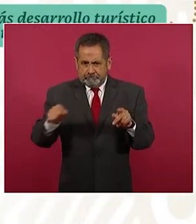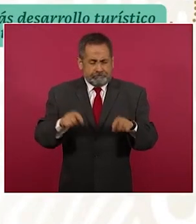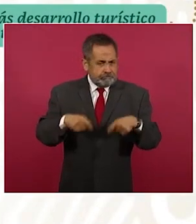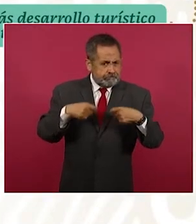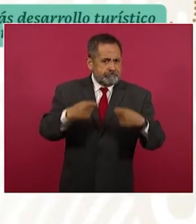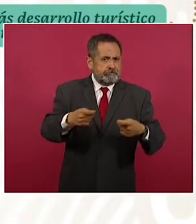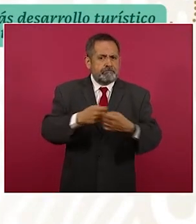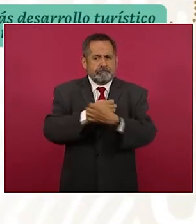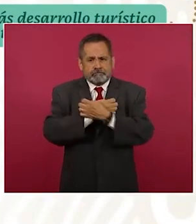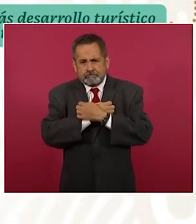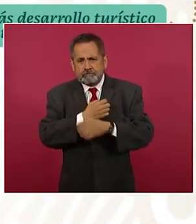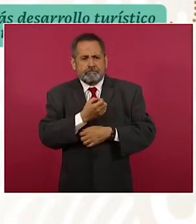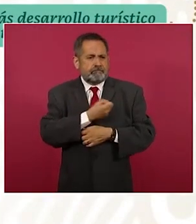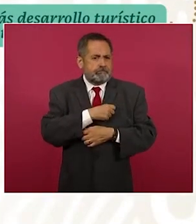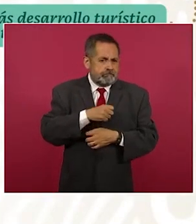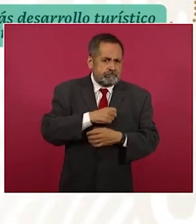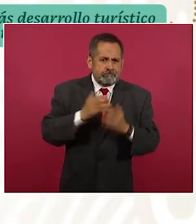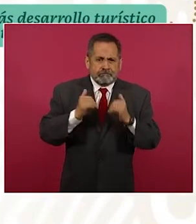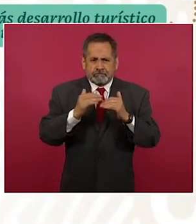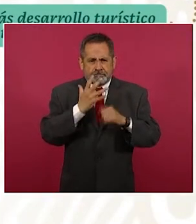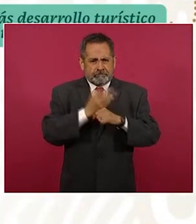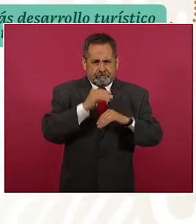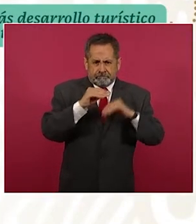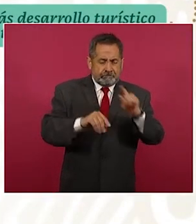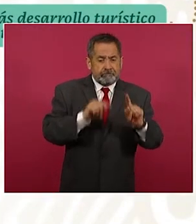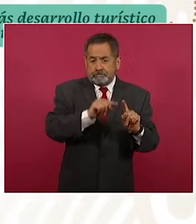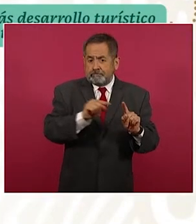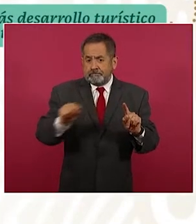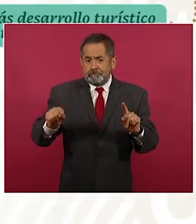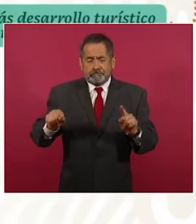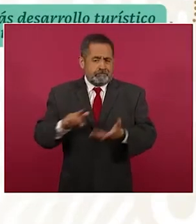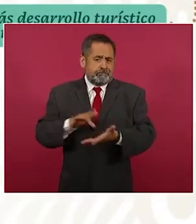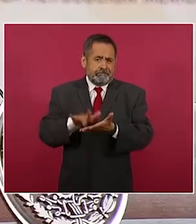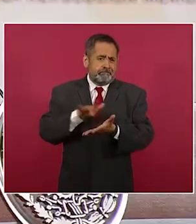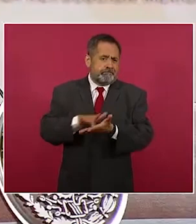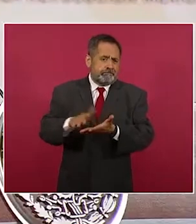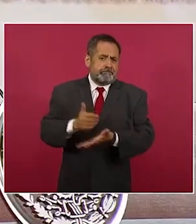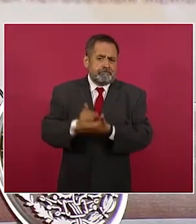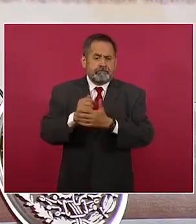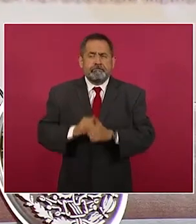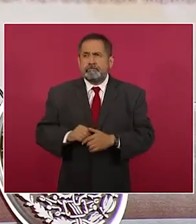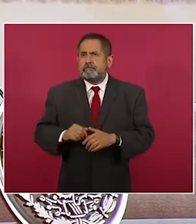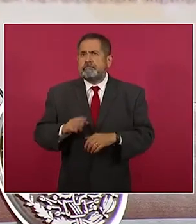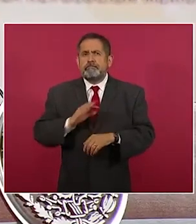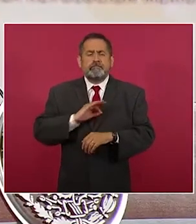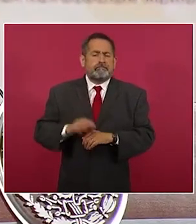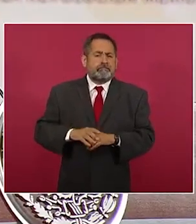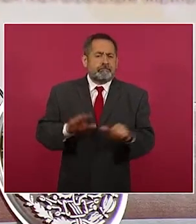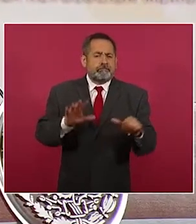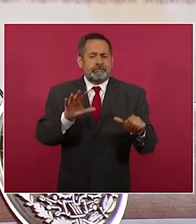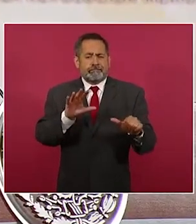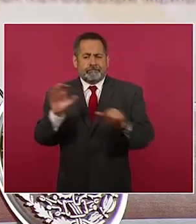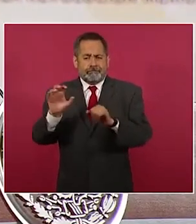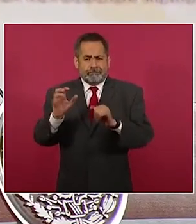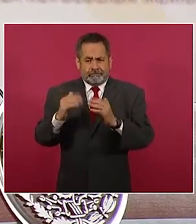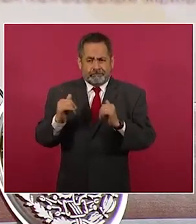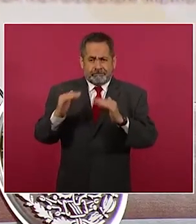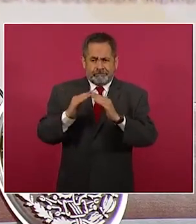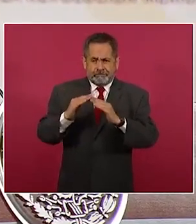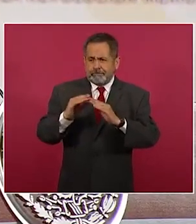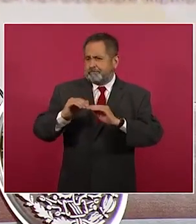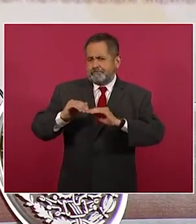vivienda. Aquí quiero hacer un paréntesis, son más de 600 viviendas que se van a construir